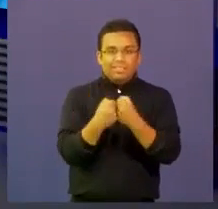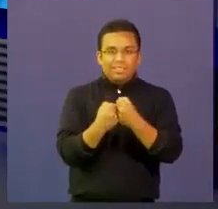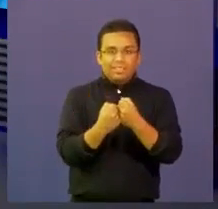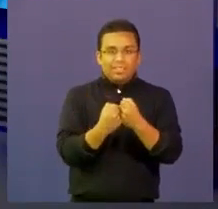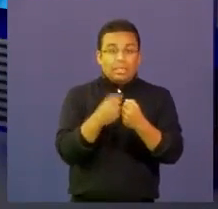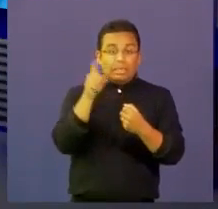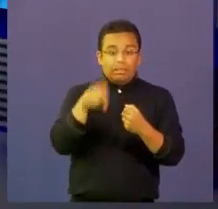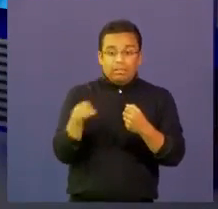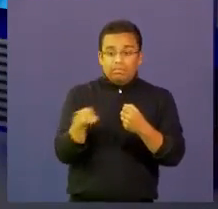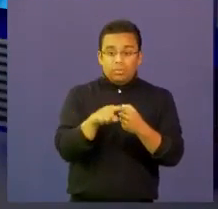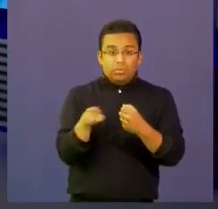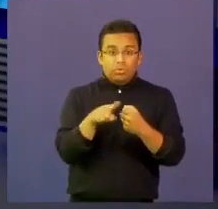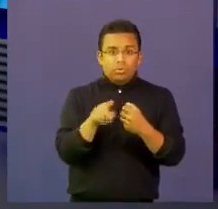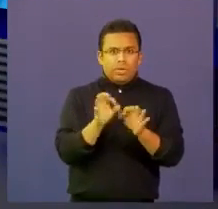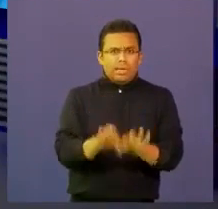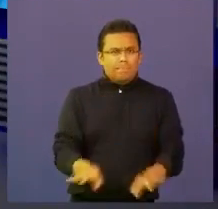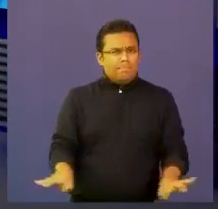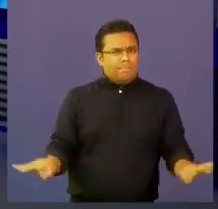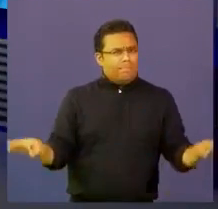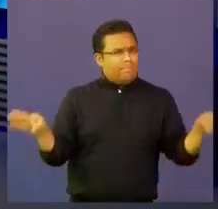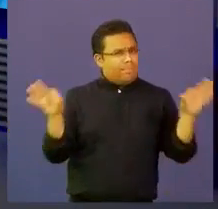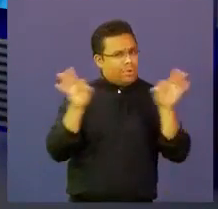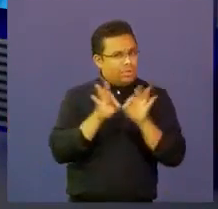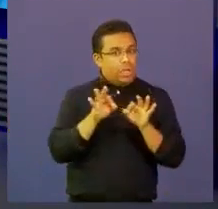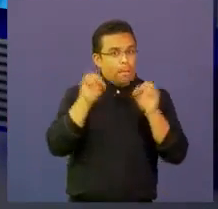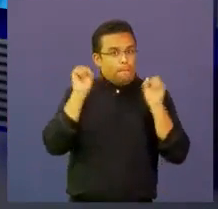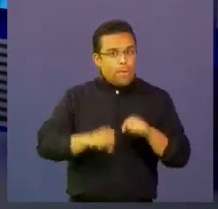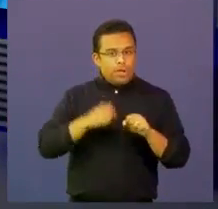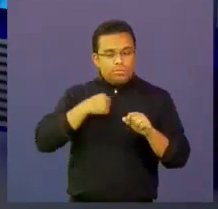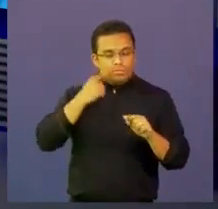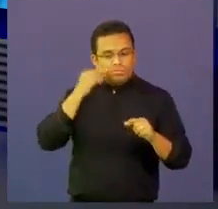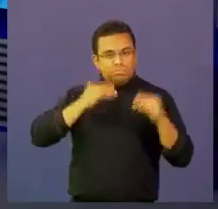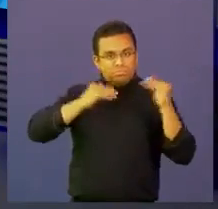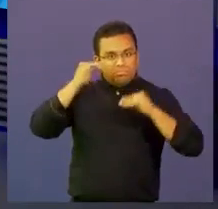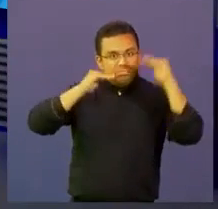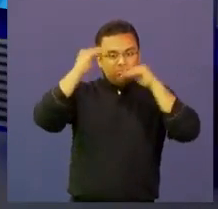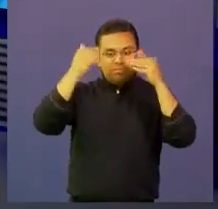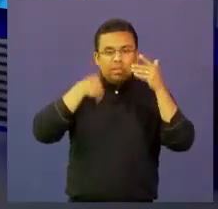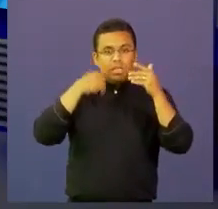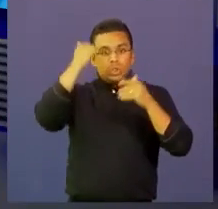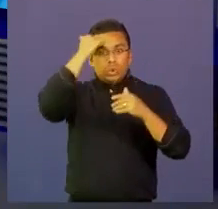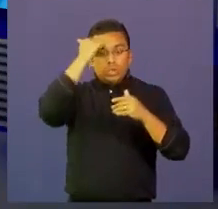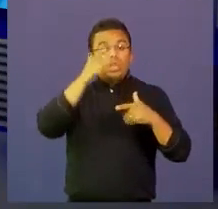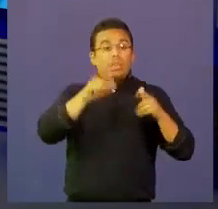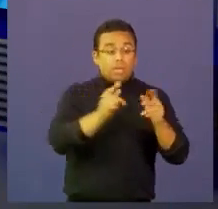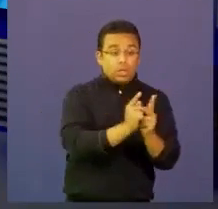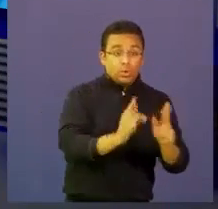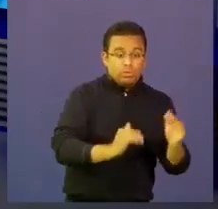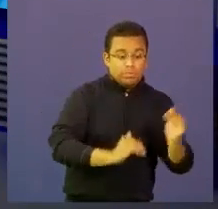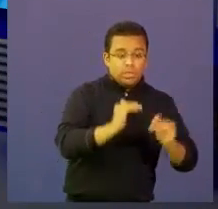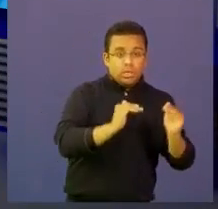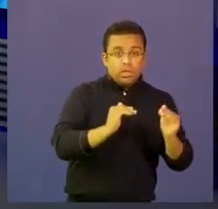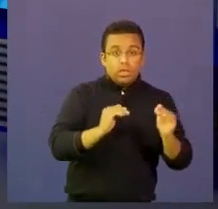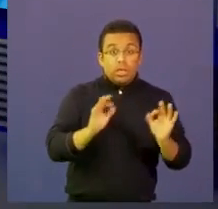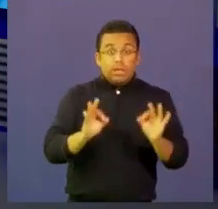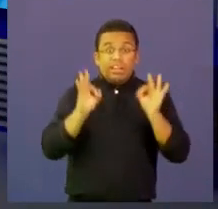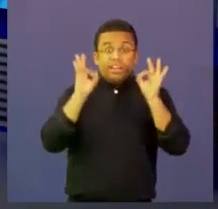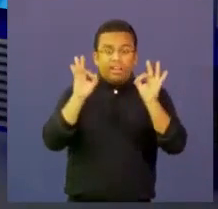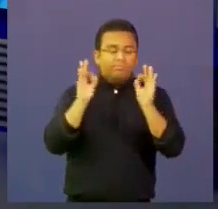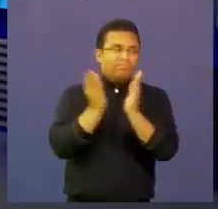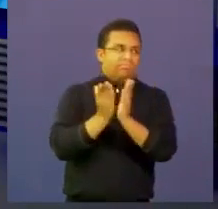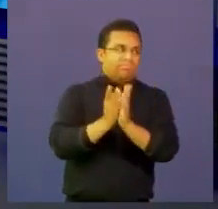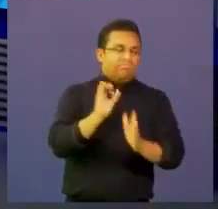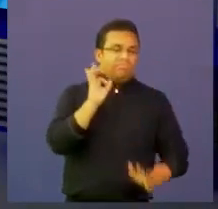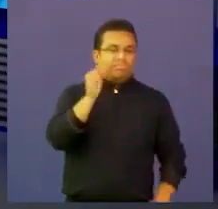lograr las competencias de los docentes, las competencias de los estudiantes y mejor calidad en las instituciones